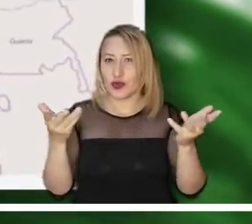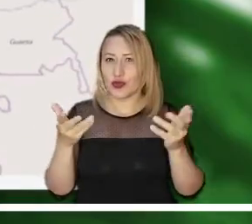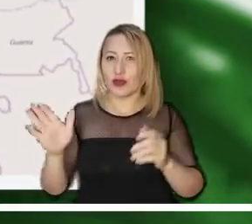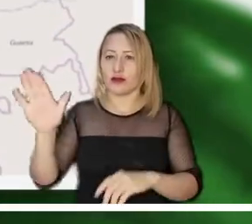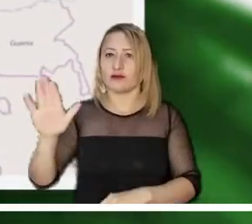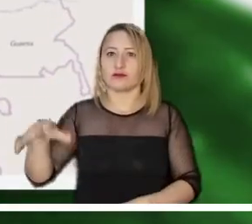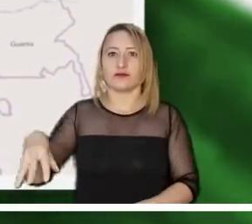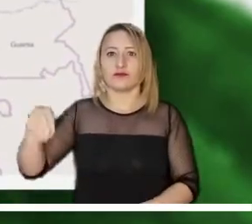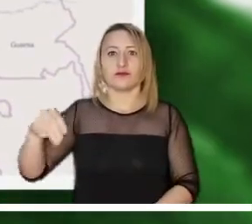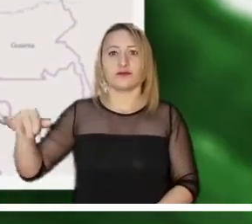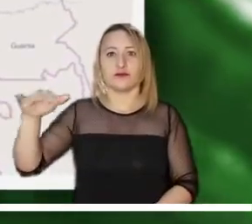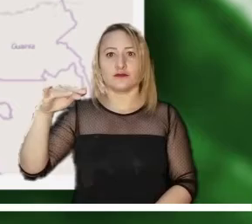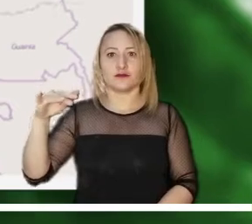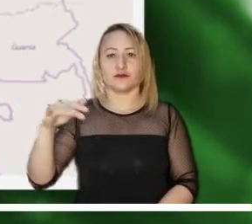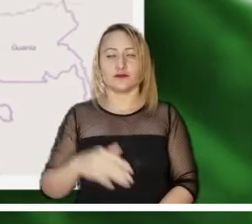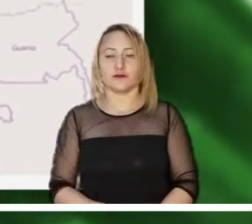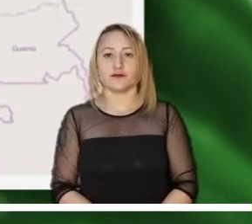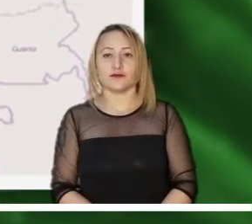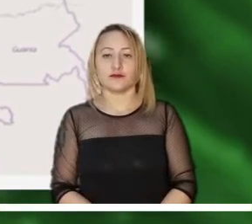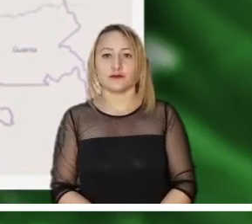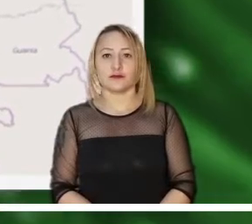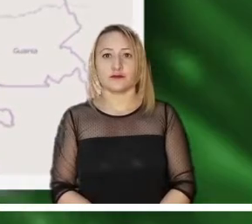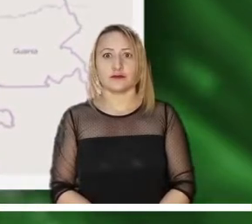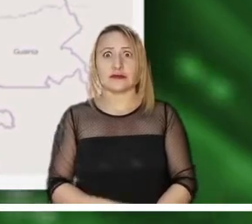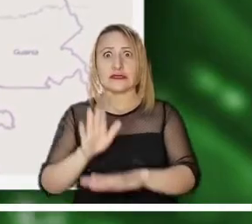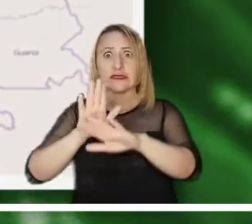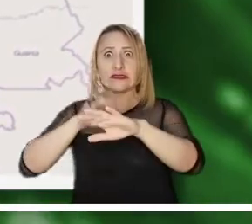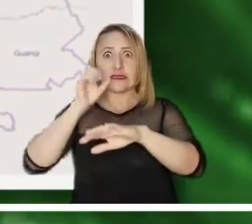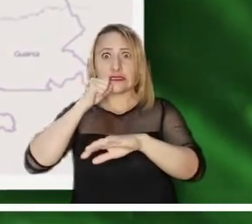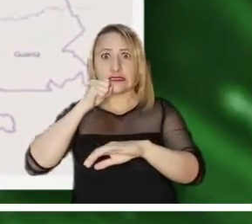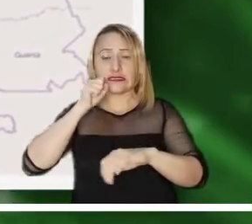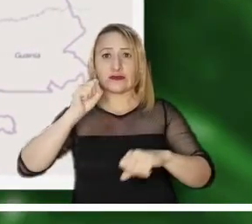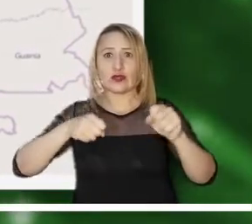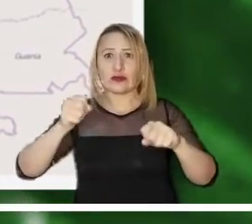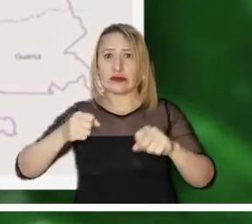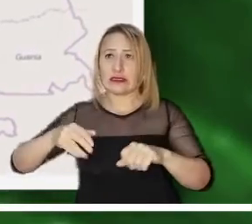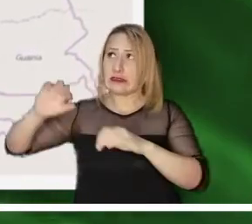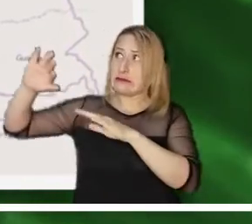de incendios en la cobertura vegetal del departamento de Magdalena.